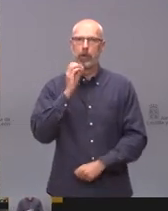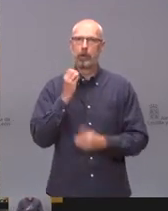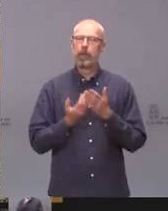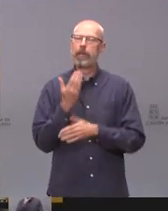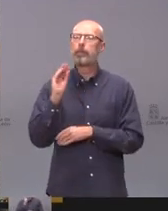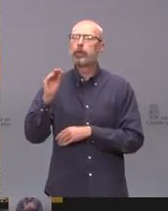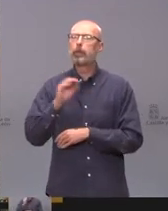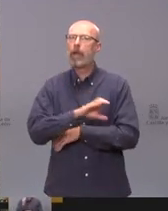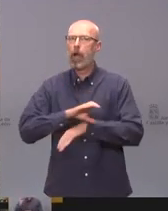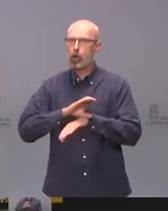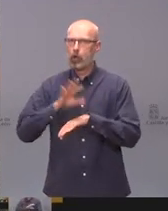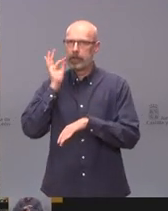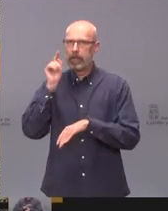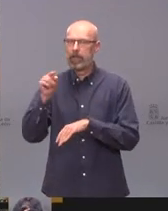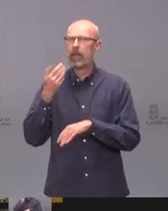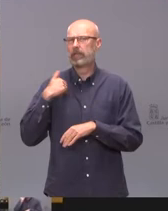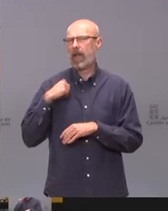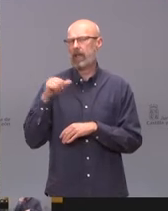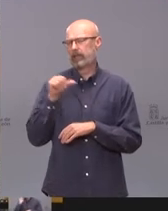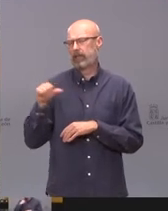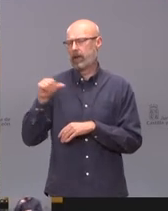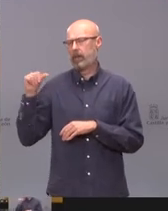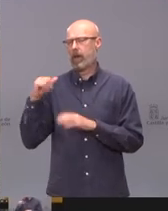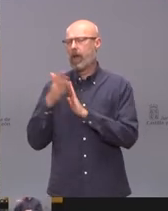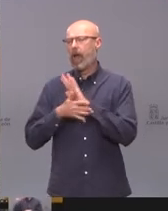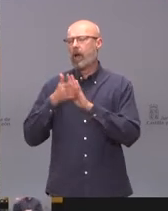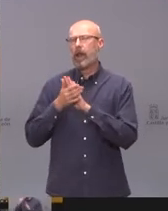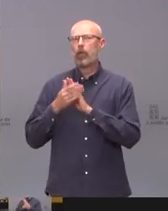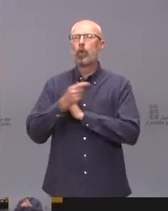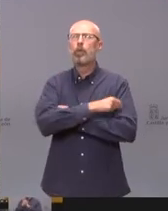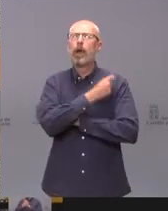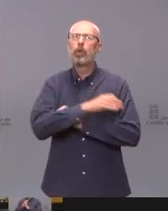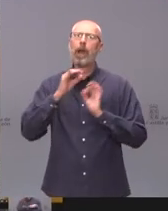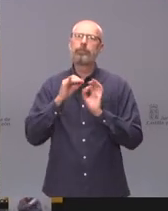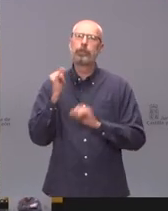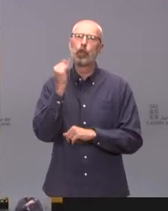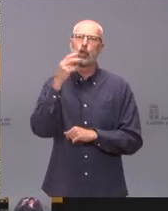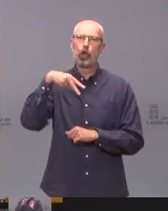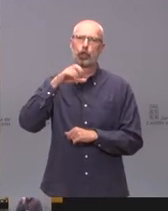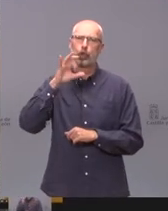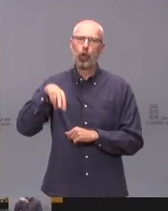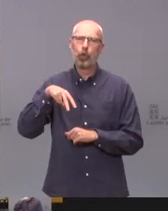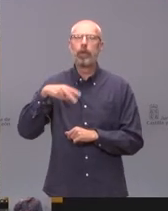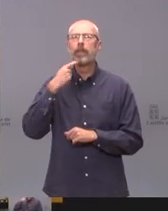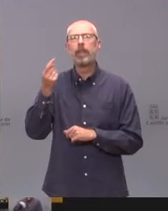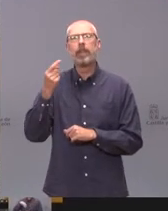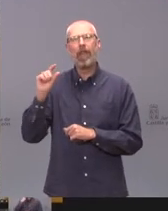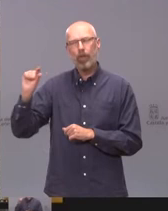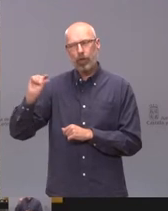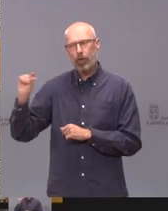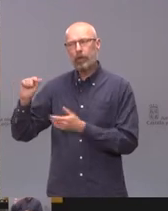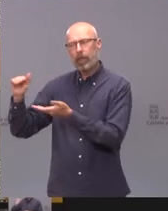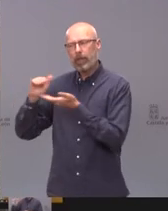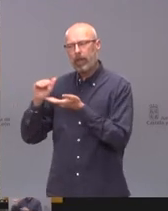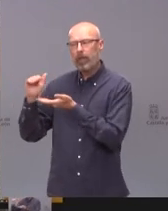quería preguntarle. Llevábamos muchas semanas hablando de la vacuna de Johnson. Ahora parece que empieza a llegar con muy poquitas dosis. No sé si un